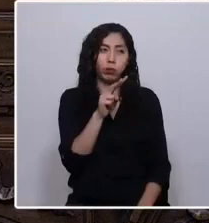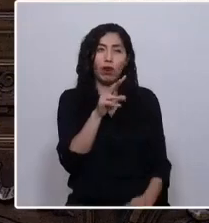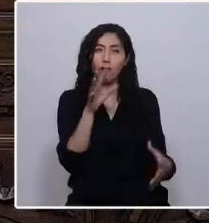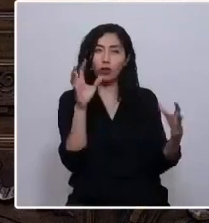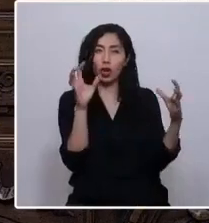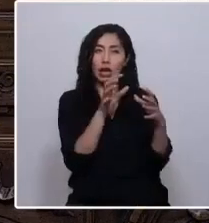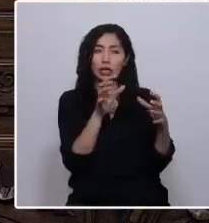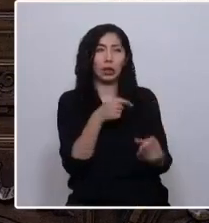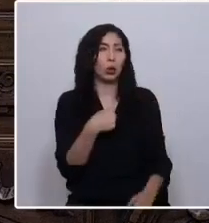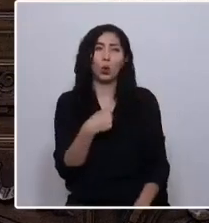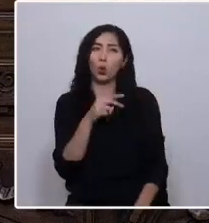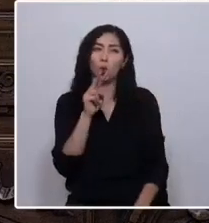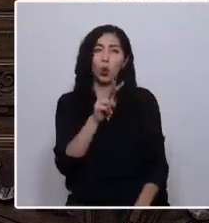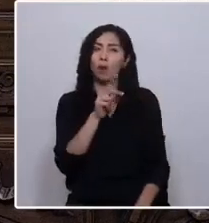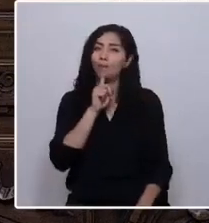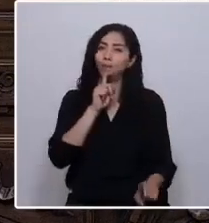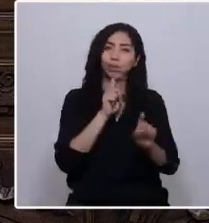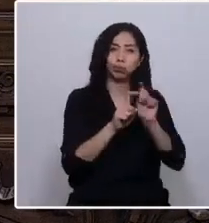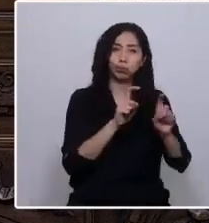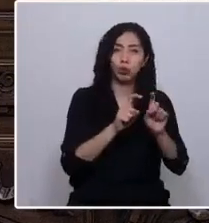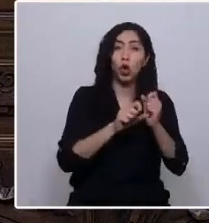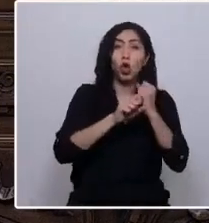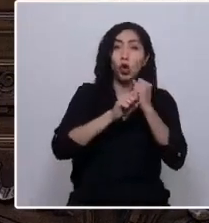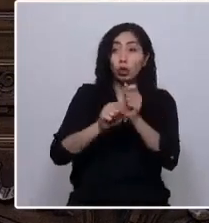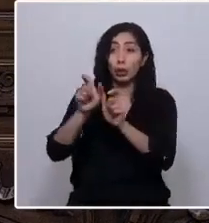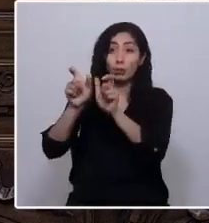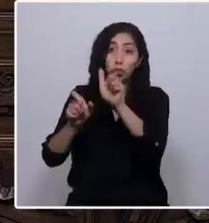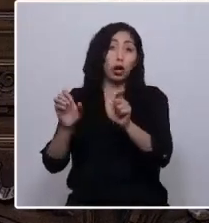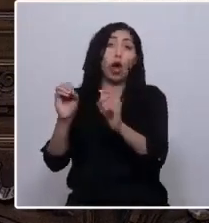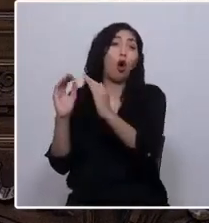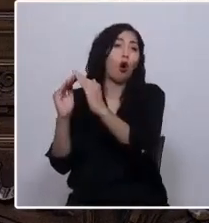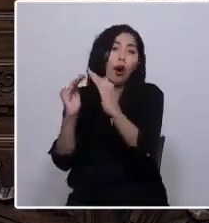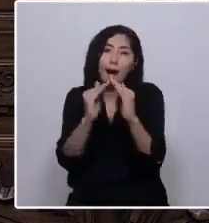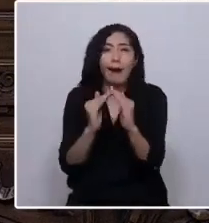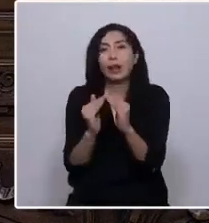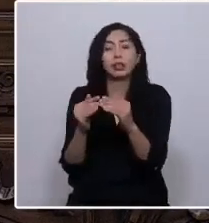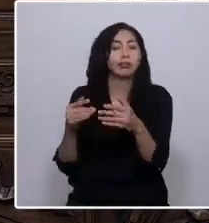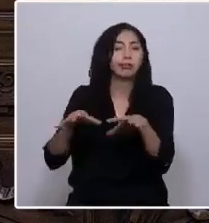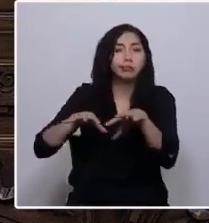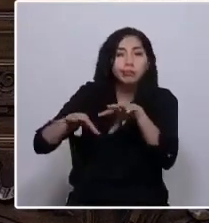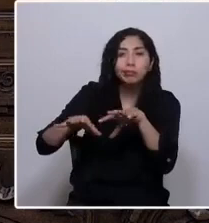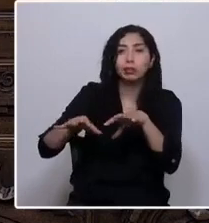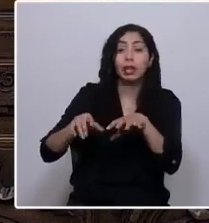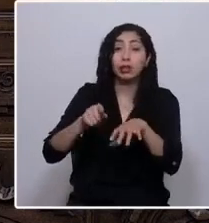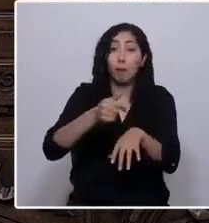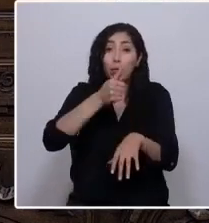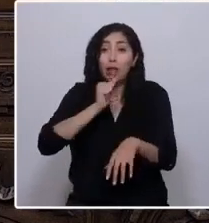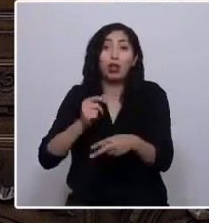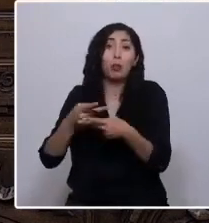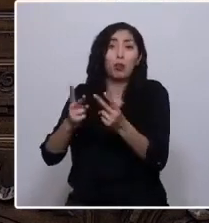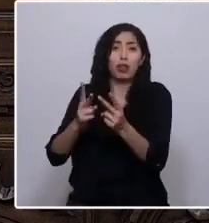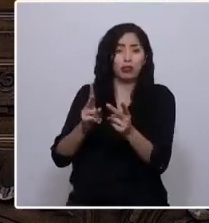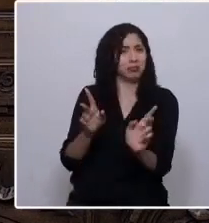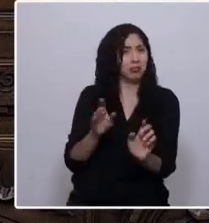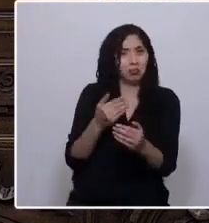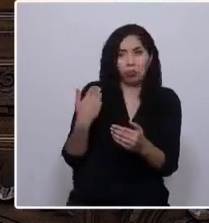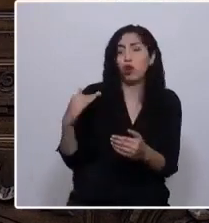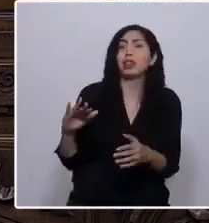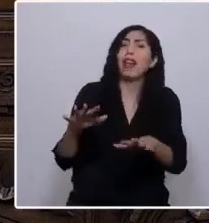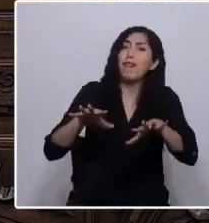contra las personas o bienes, sean estos privados o públicos. La violencia nunca puede ser justificada.